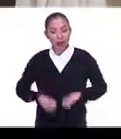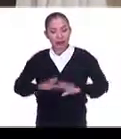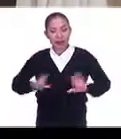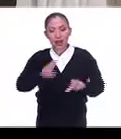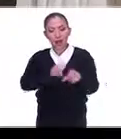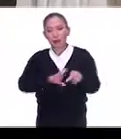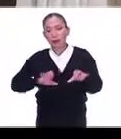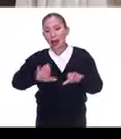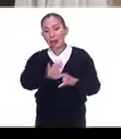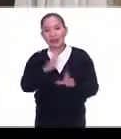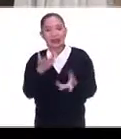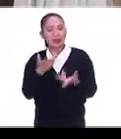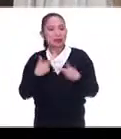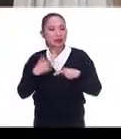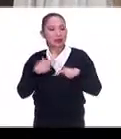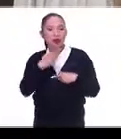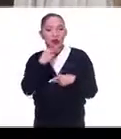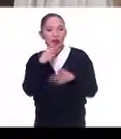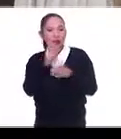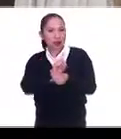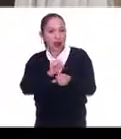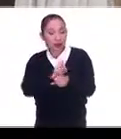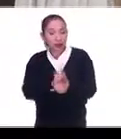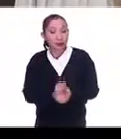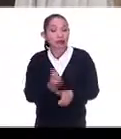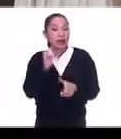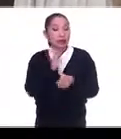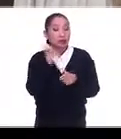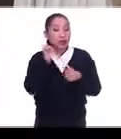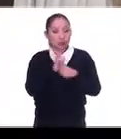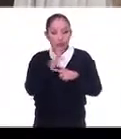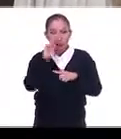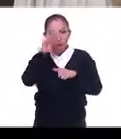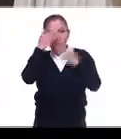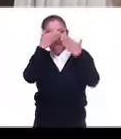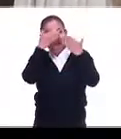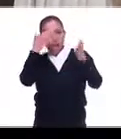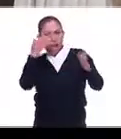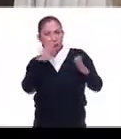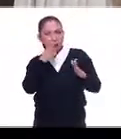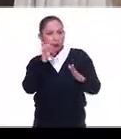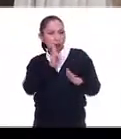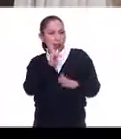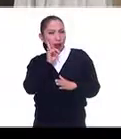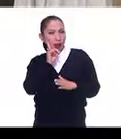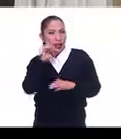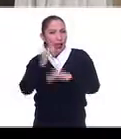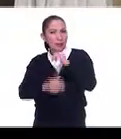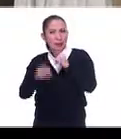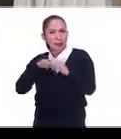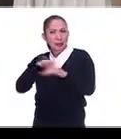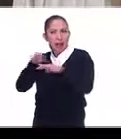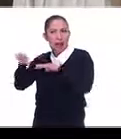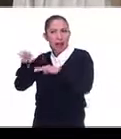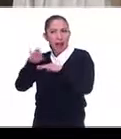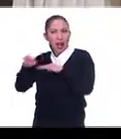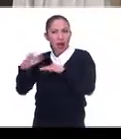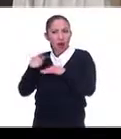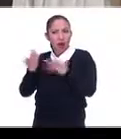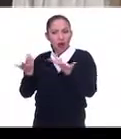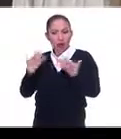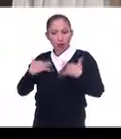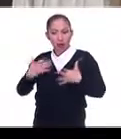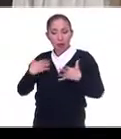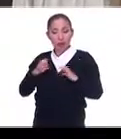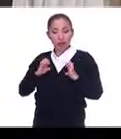ya la ropa de línea. Y con una claridad dice, se va a acabar mi chamba, se va a acabar